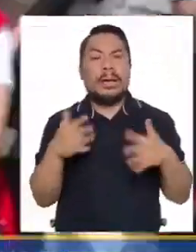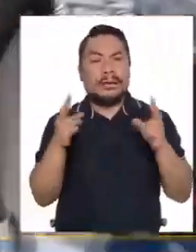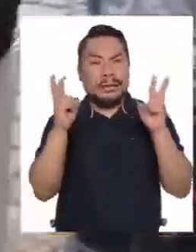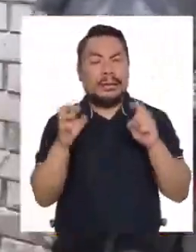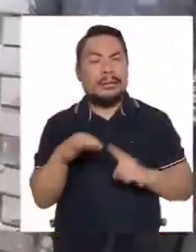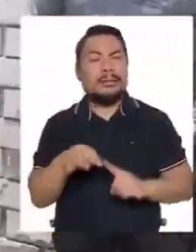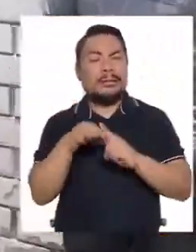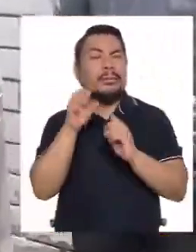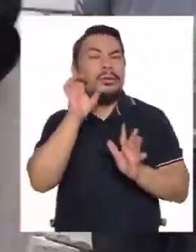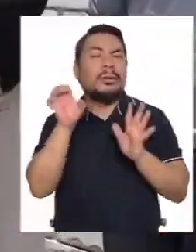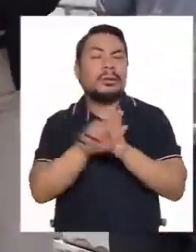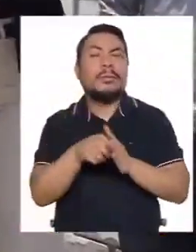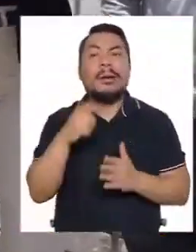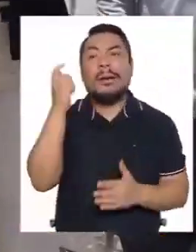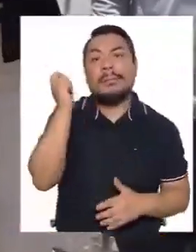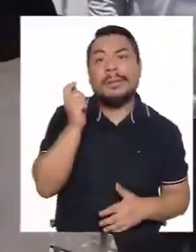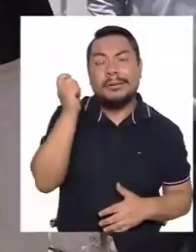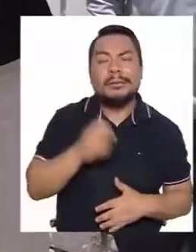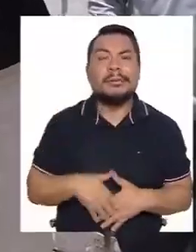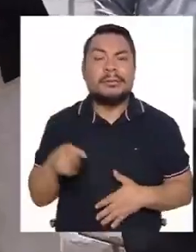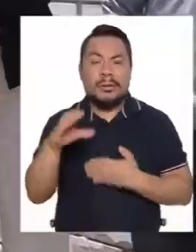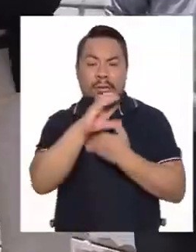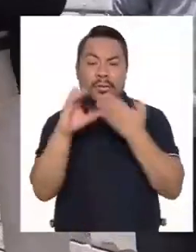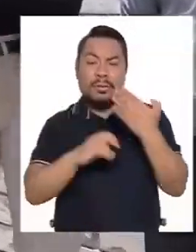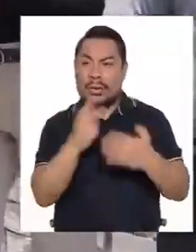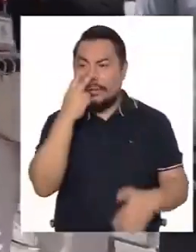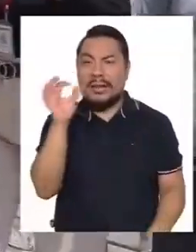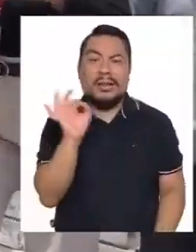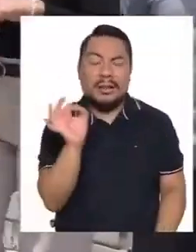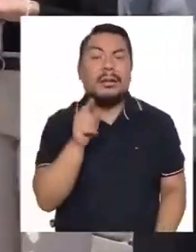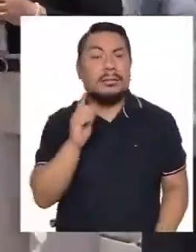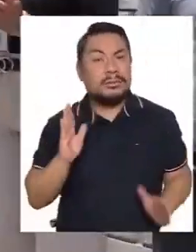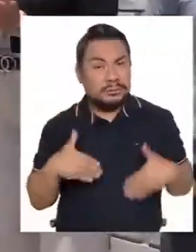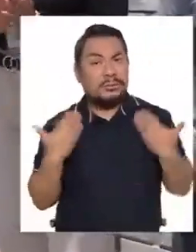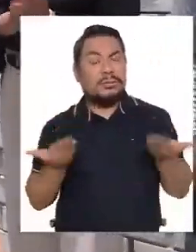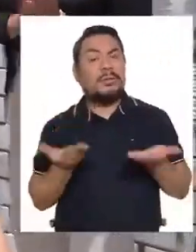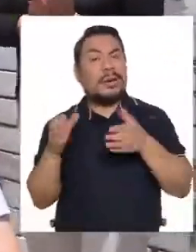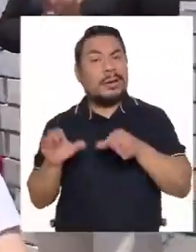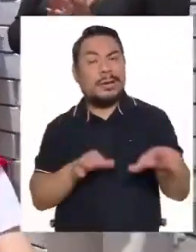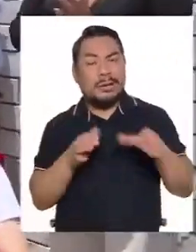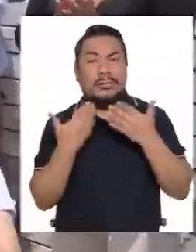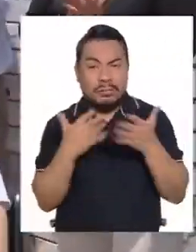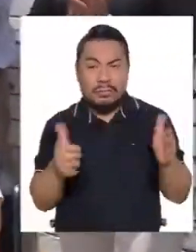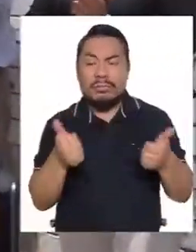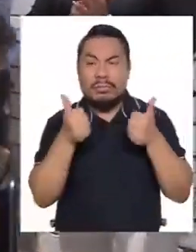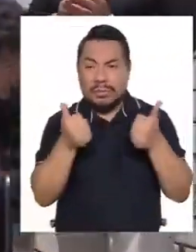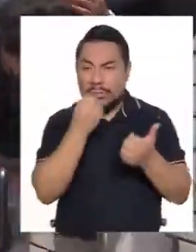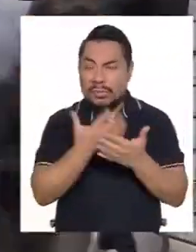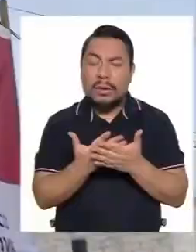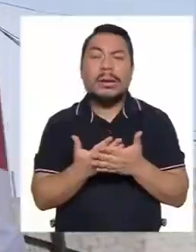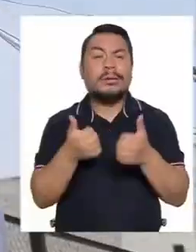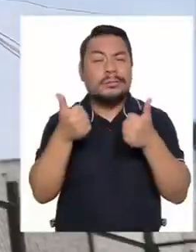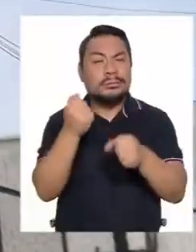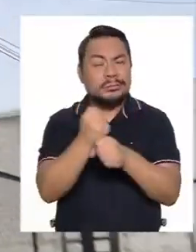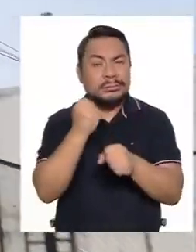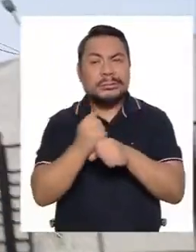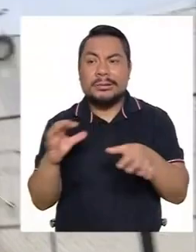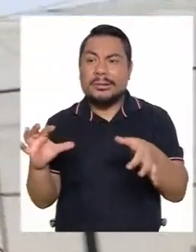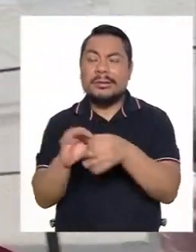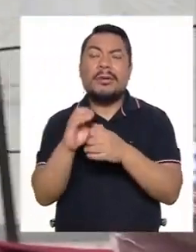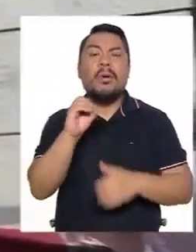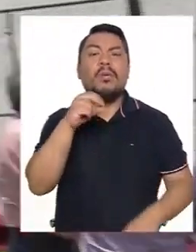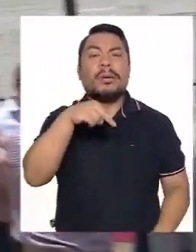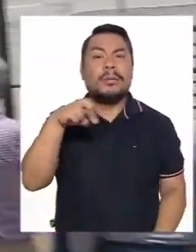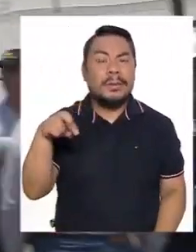específicos, digamos, pensiones, ¿no? Conadis no lo ve, pero sí podemos hacer buenos oficios y tratar de articular con la